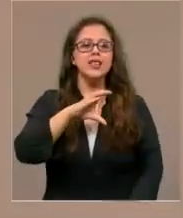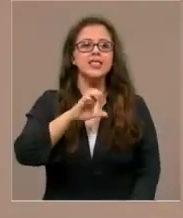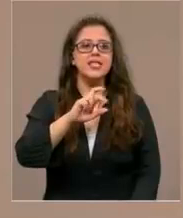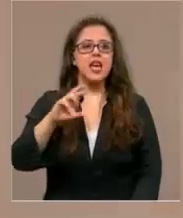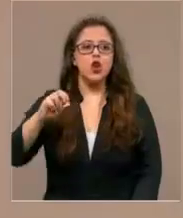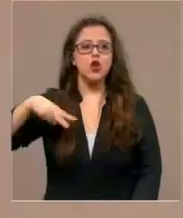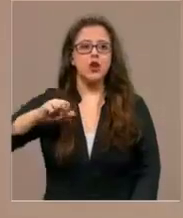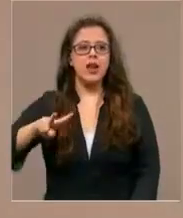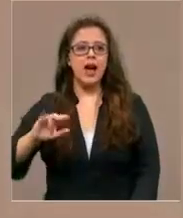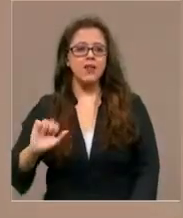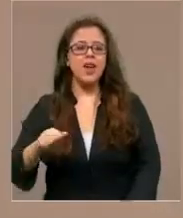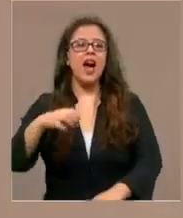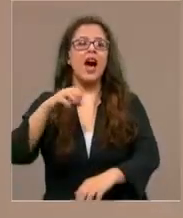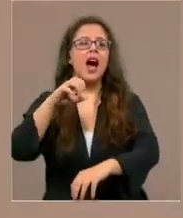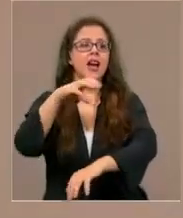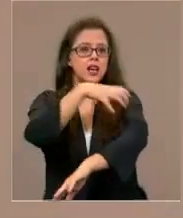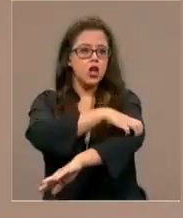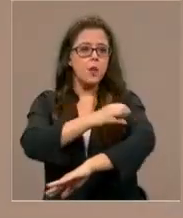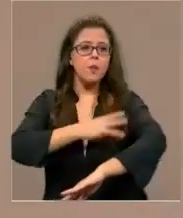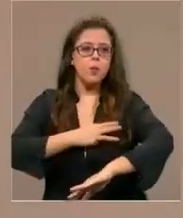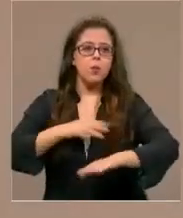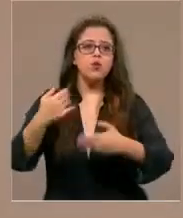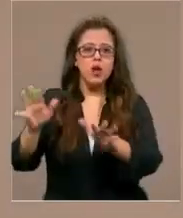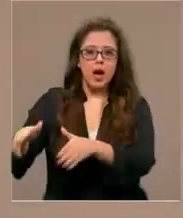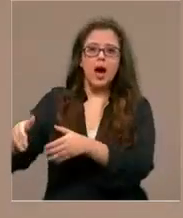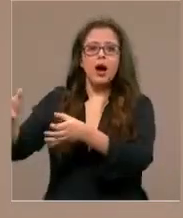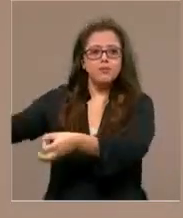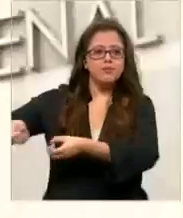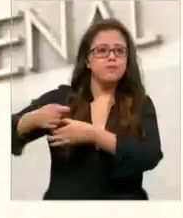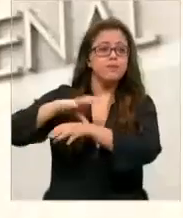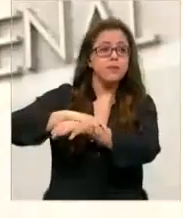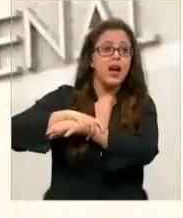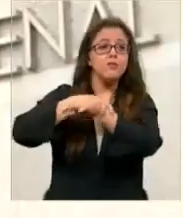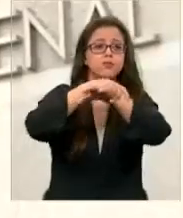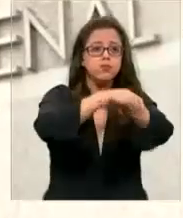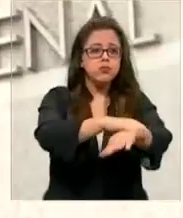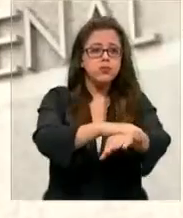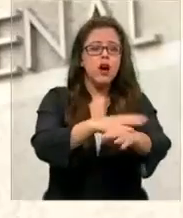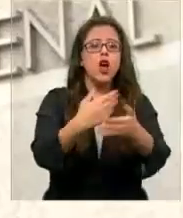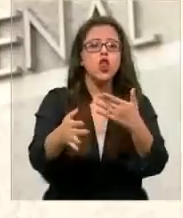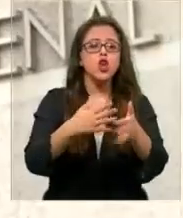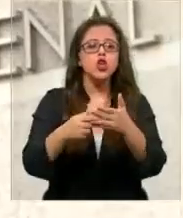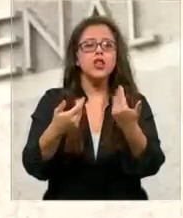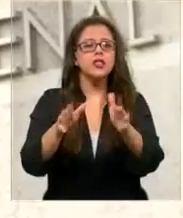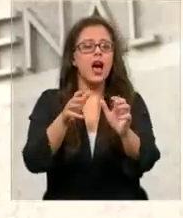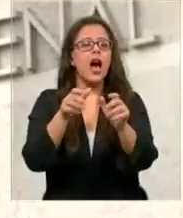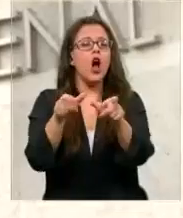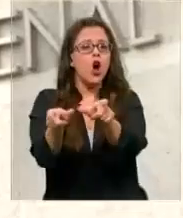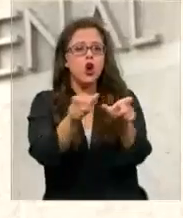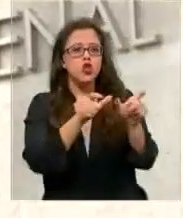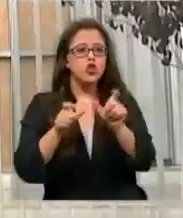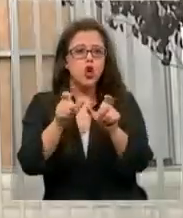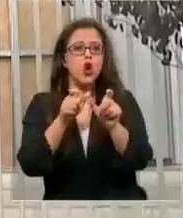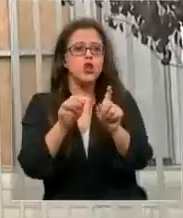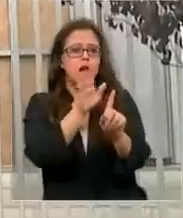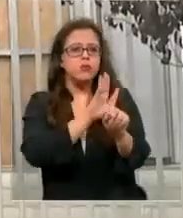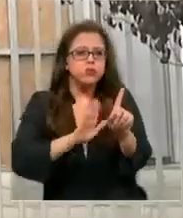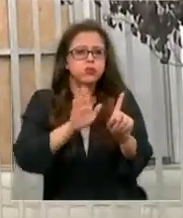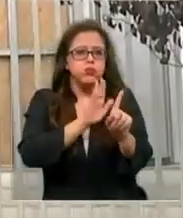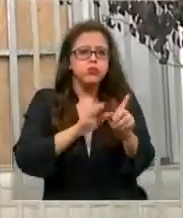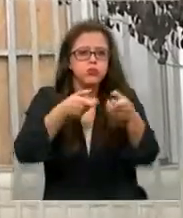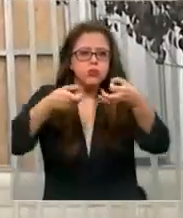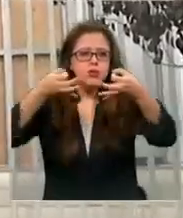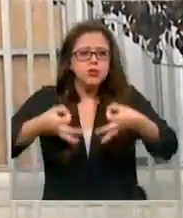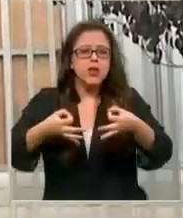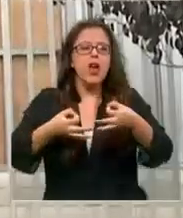metropolitana, el que será puesto a disposición del tribunal y pasará a control de detención. Control de detención y formalización de cargos que se llevó a cabo este